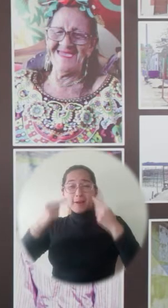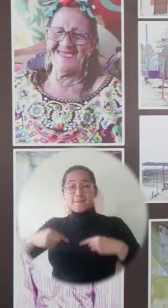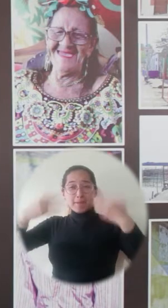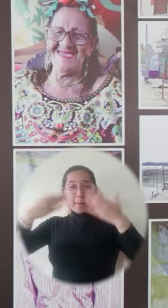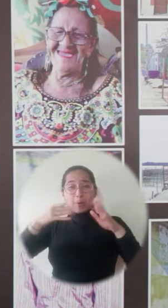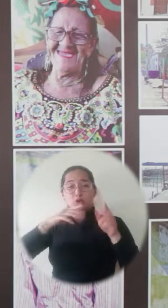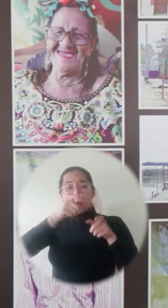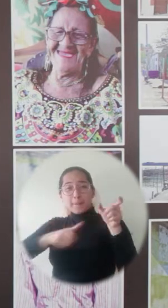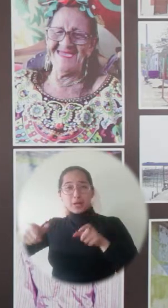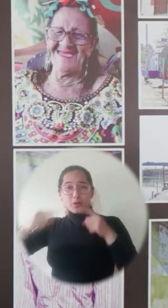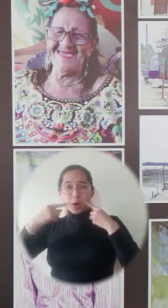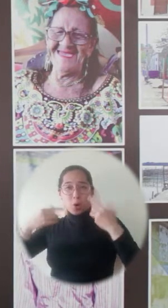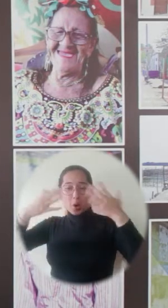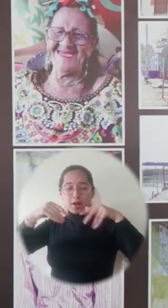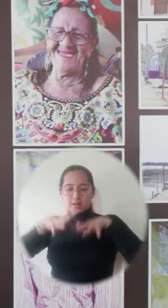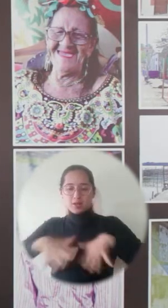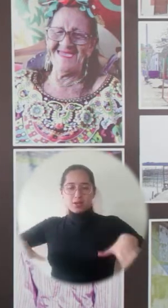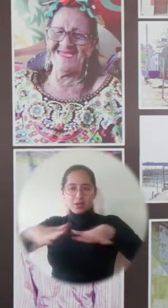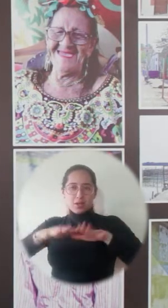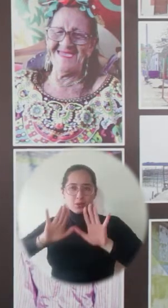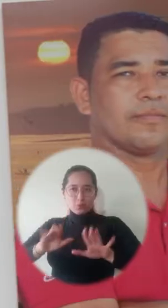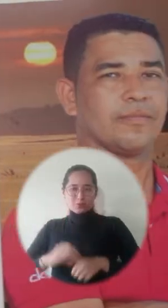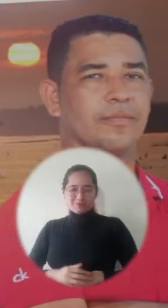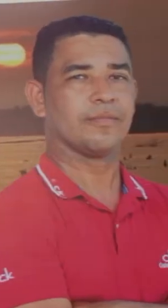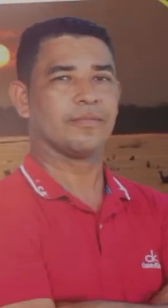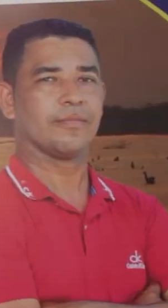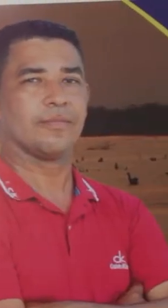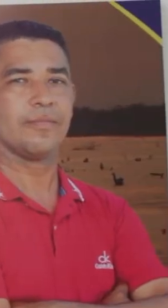los 12 personajes icónicos del territorio.